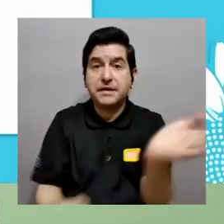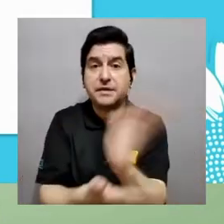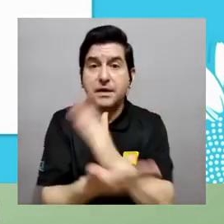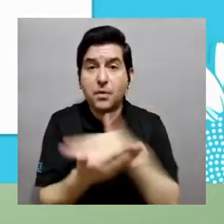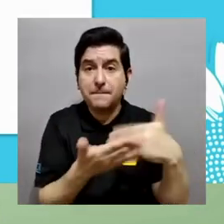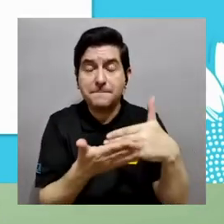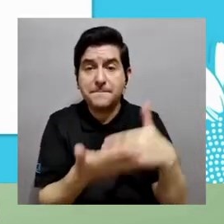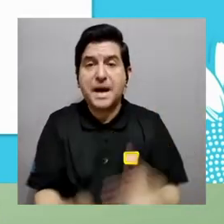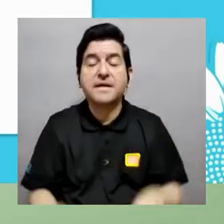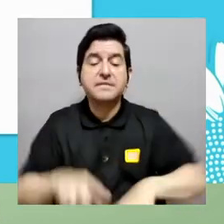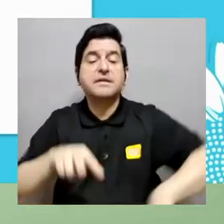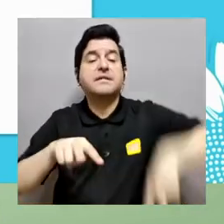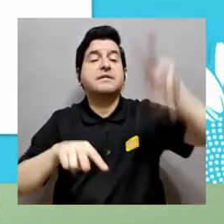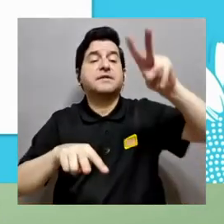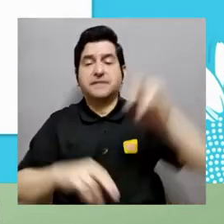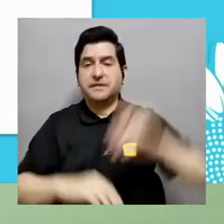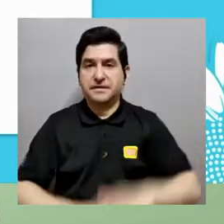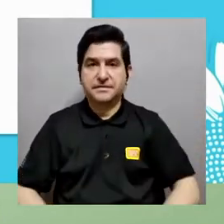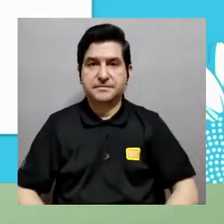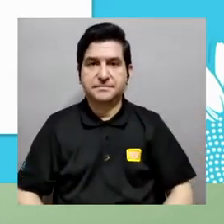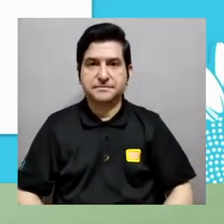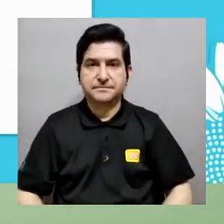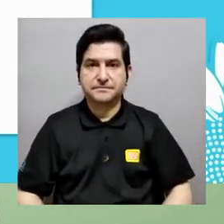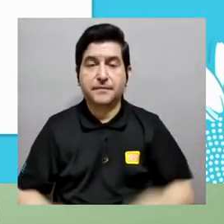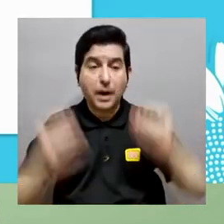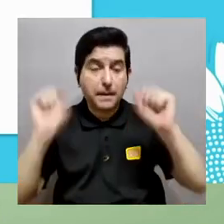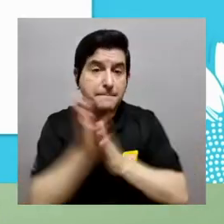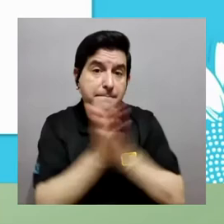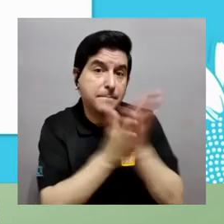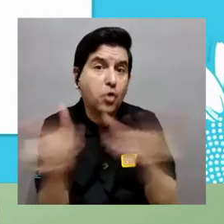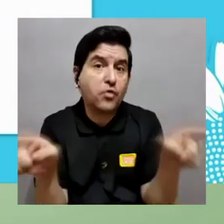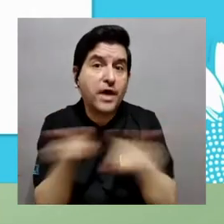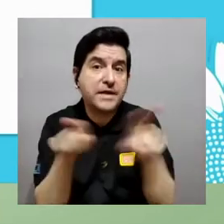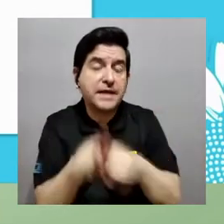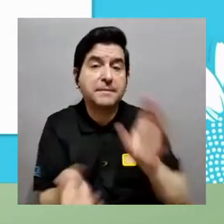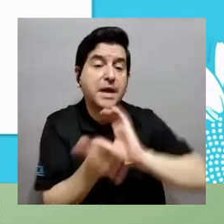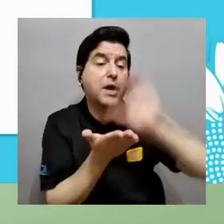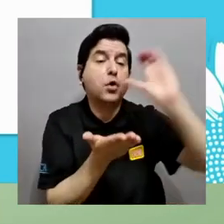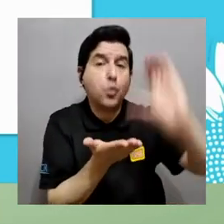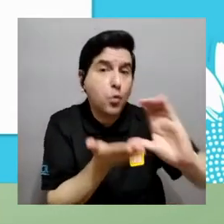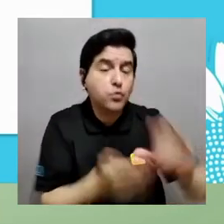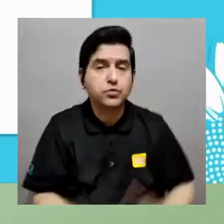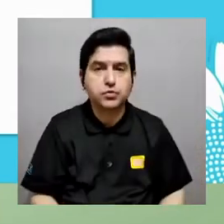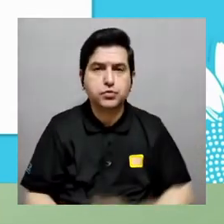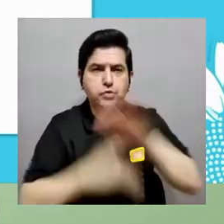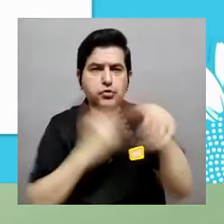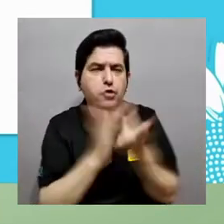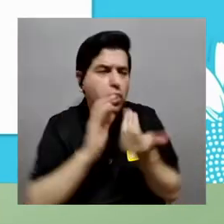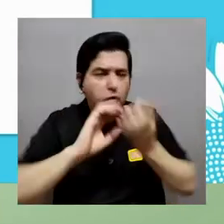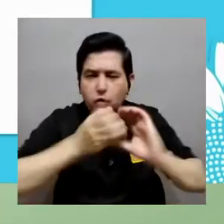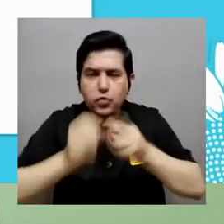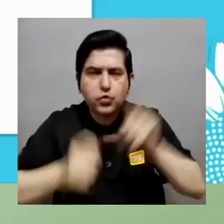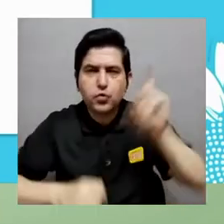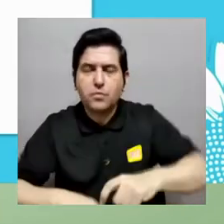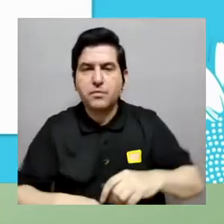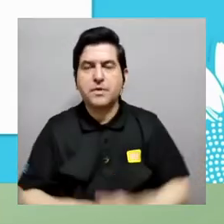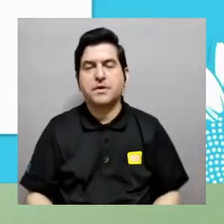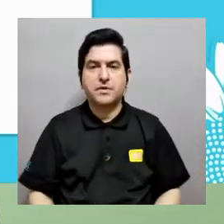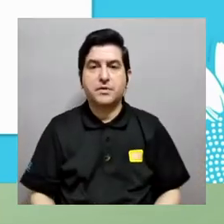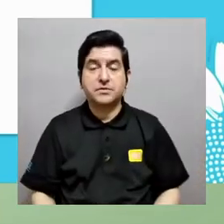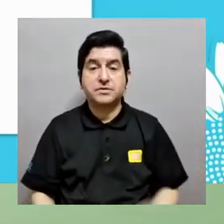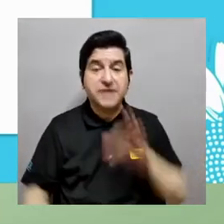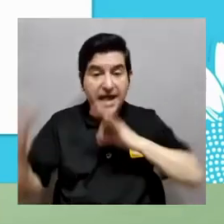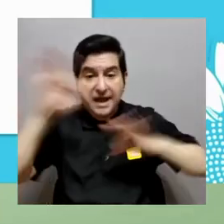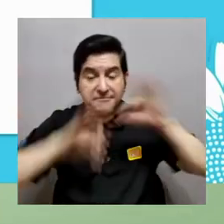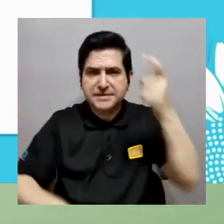equipos y yo les voy a mencionar otro otro par de ventajas lo podemos aprovechar para también hacer